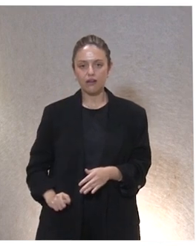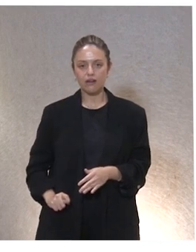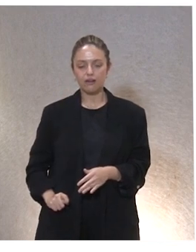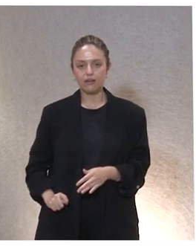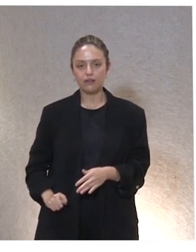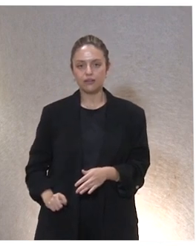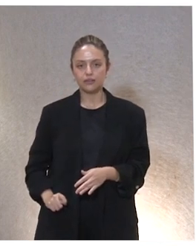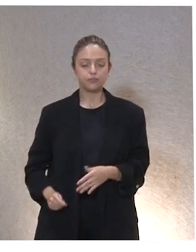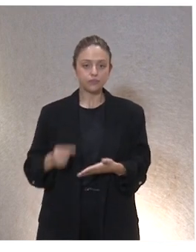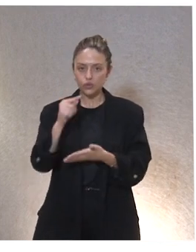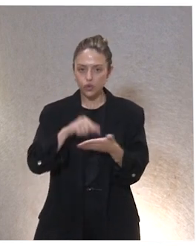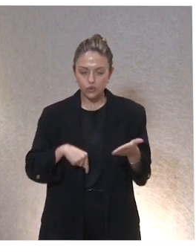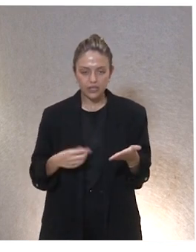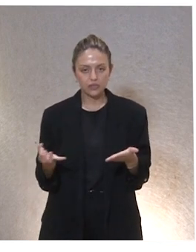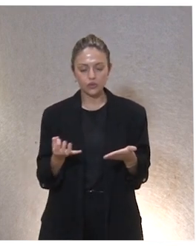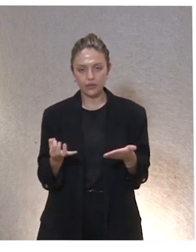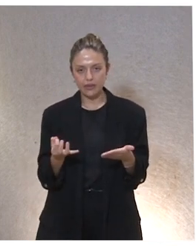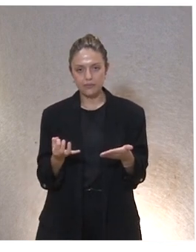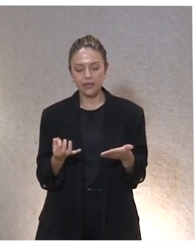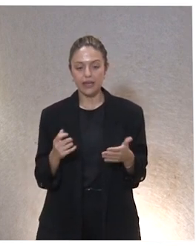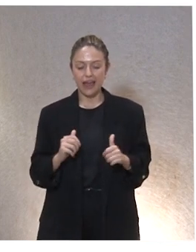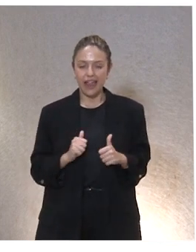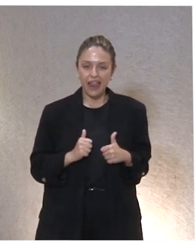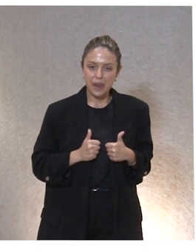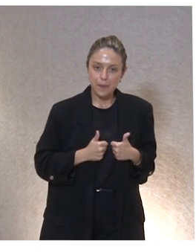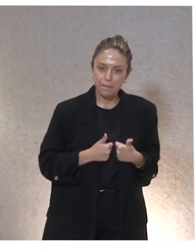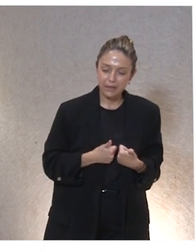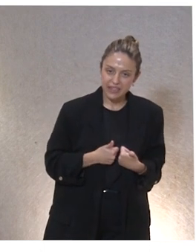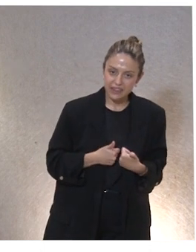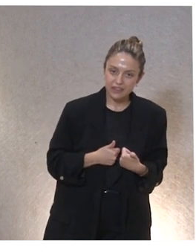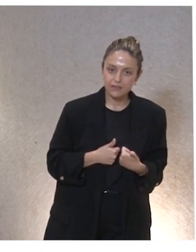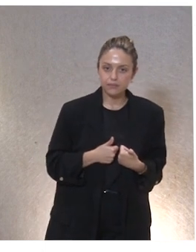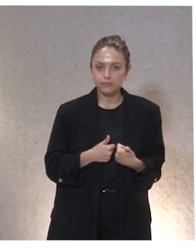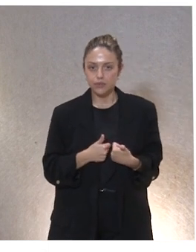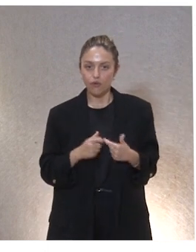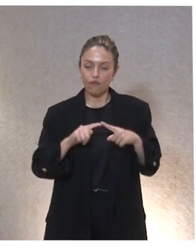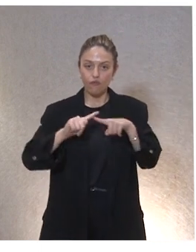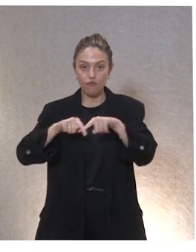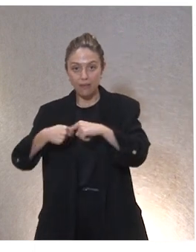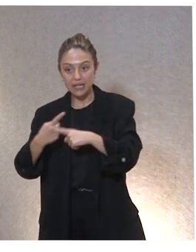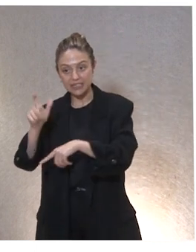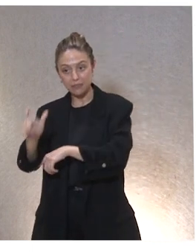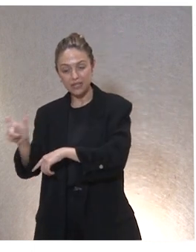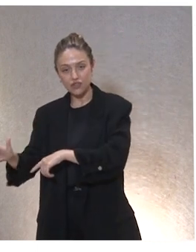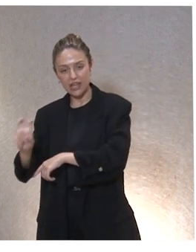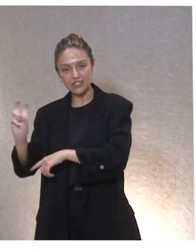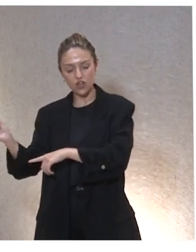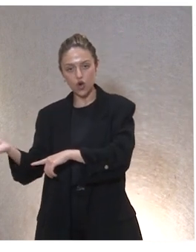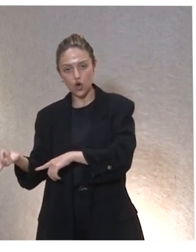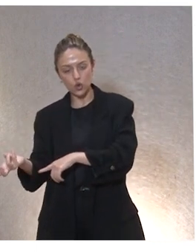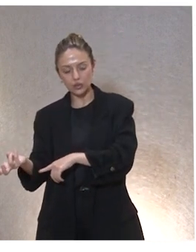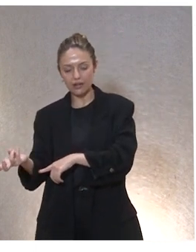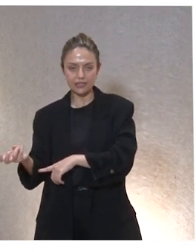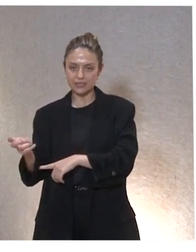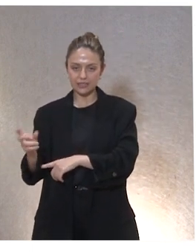un contrato, inicialmente esto no se inició con familias y con personas, lo pusimos